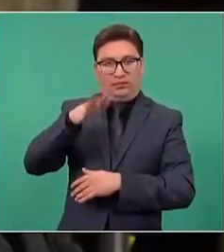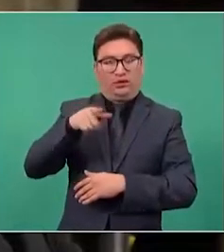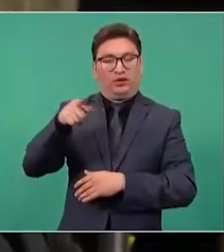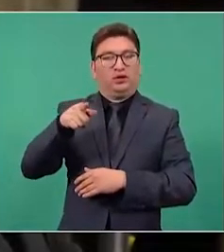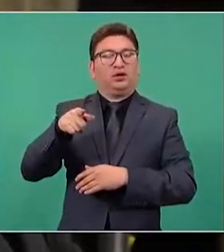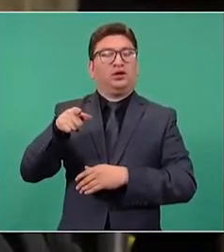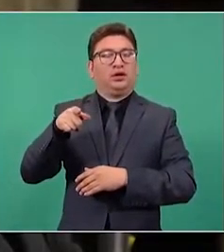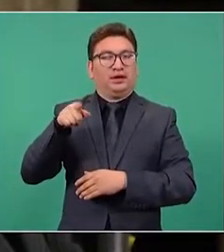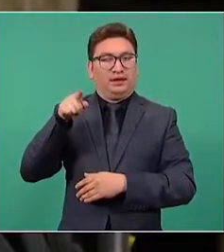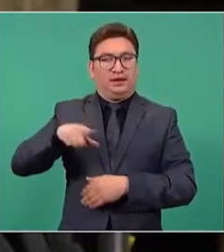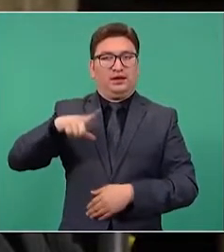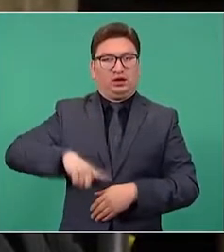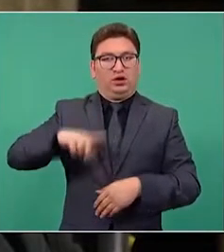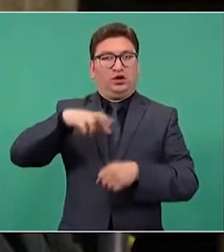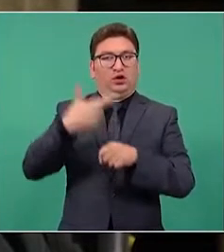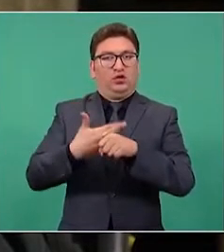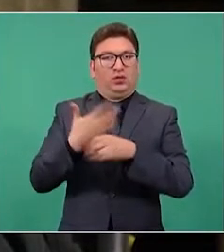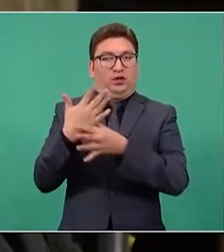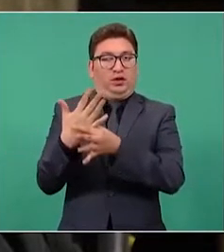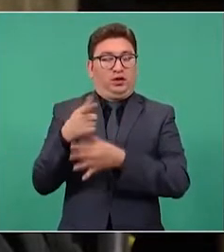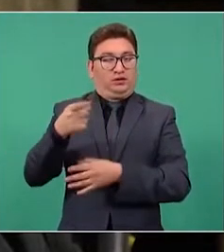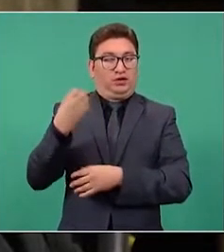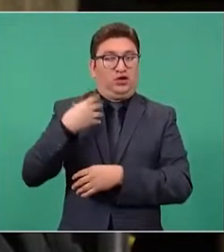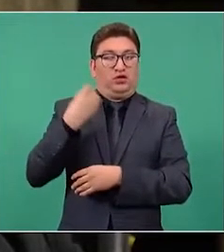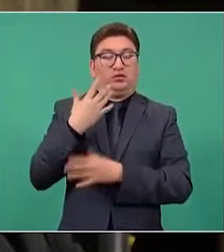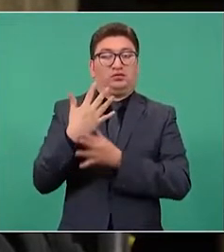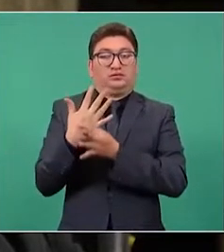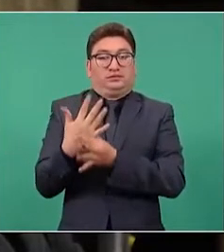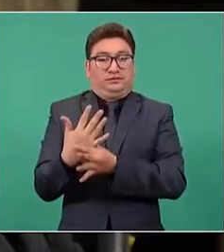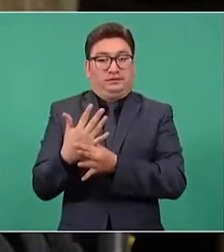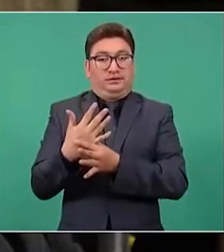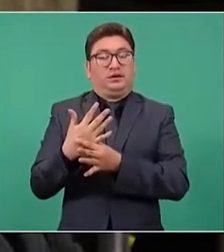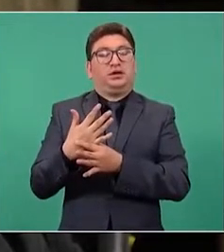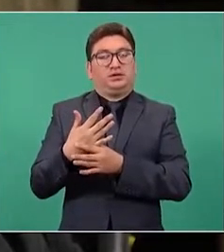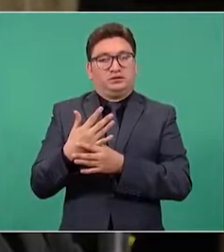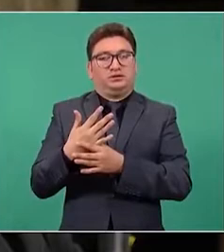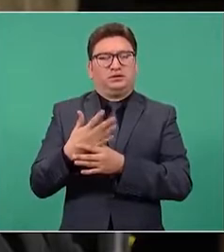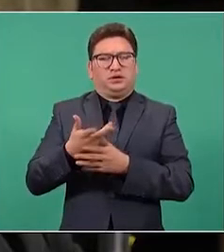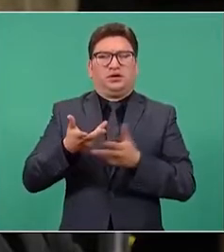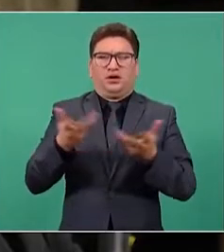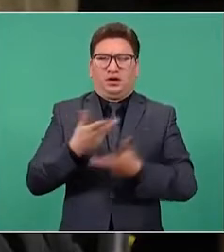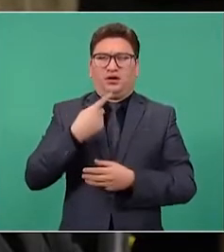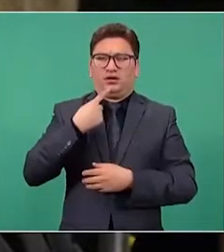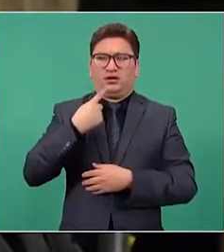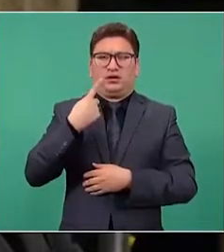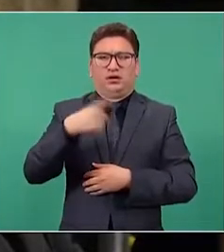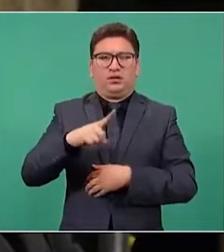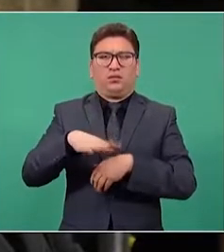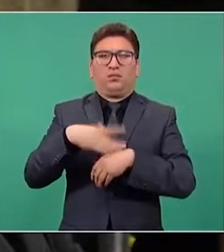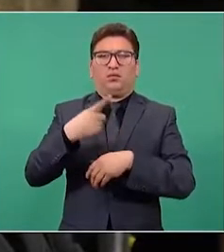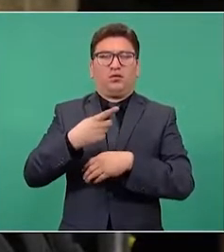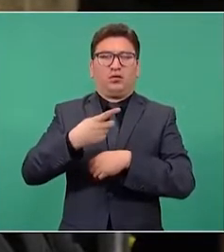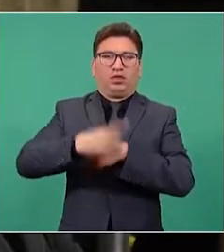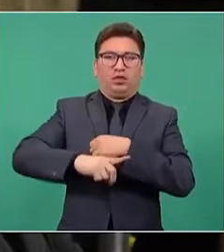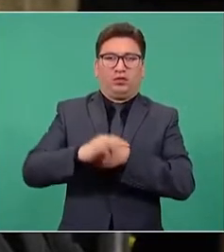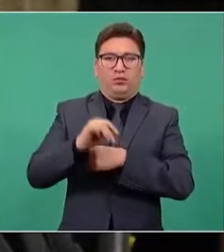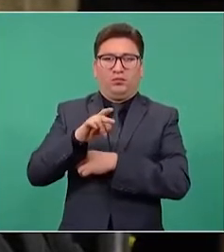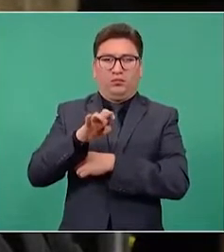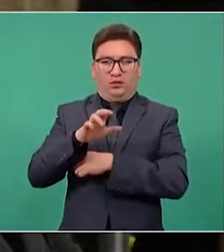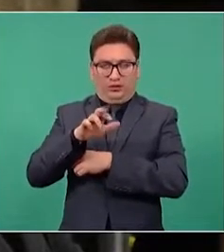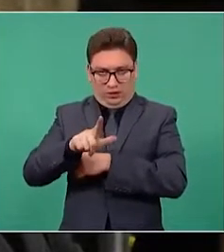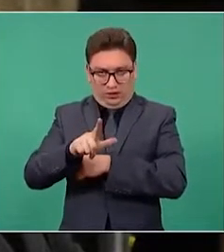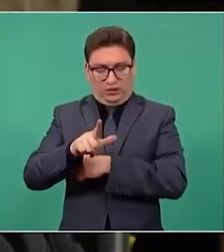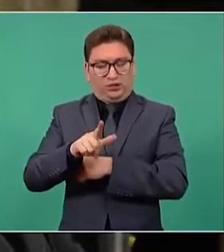El gobernador dijo que va a presentar o ya presentó denuncias por daño moral, pero bueno, pues son